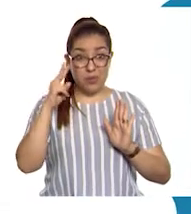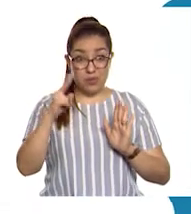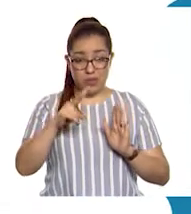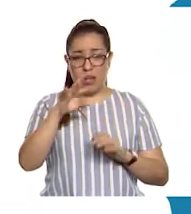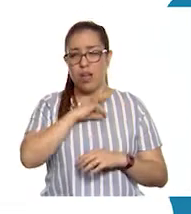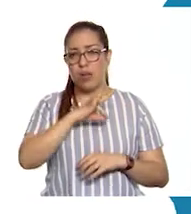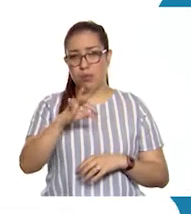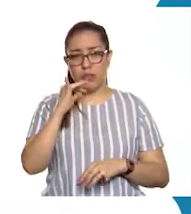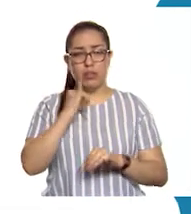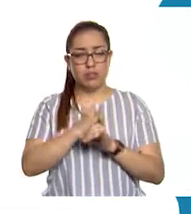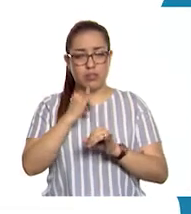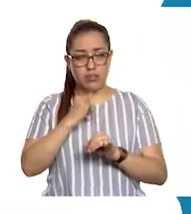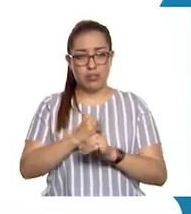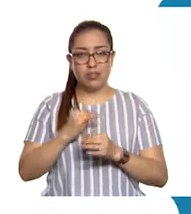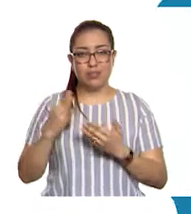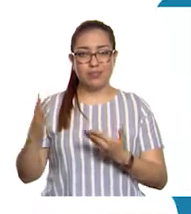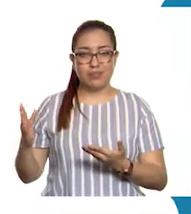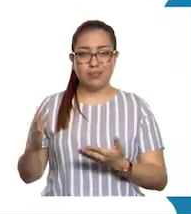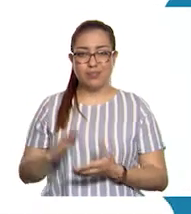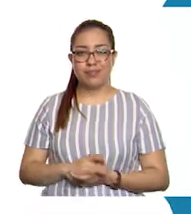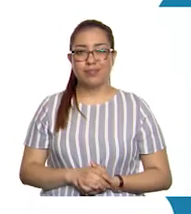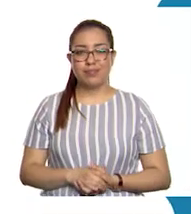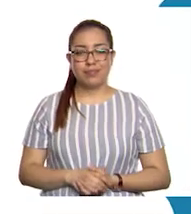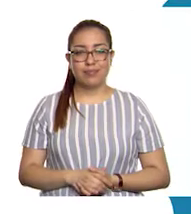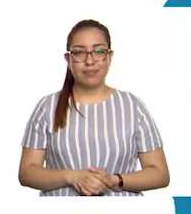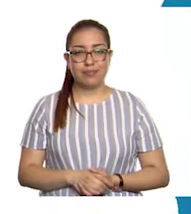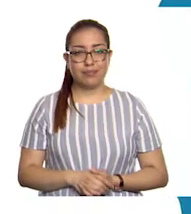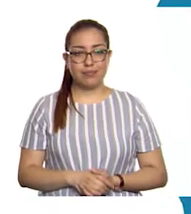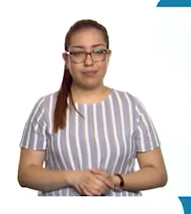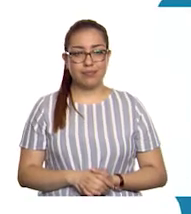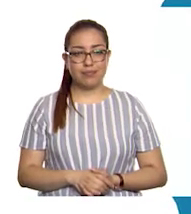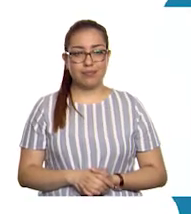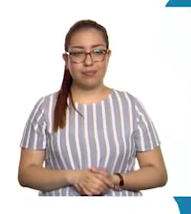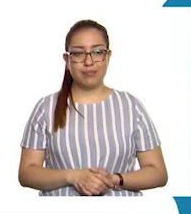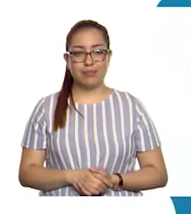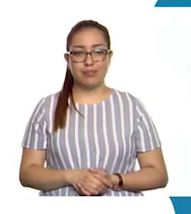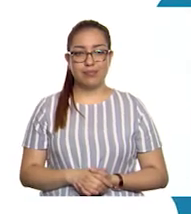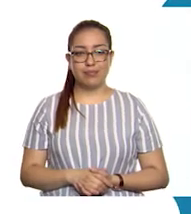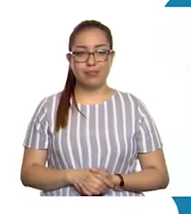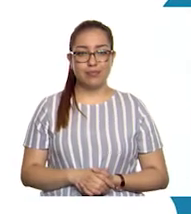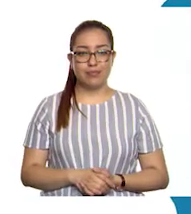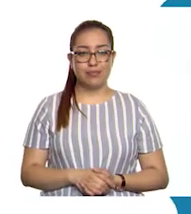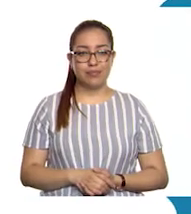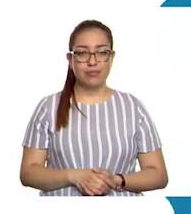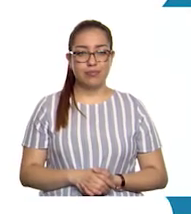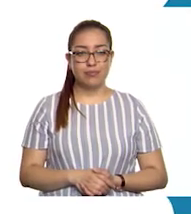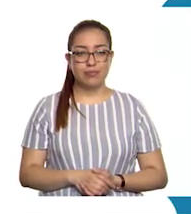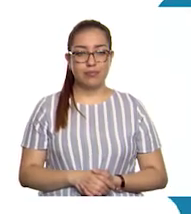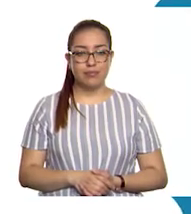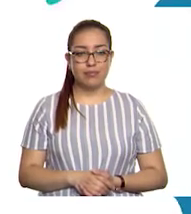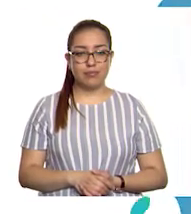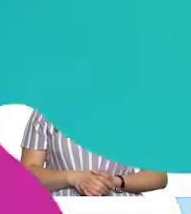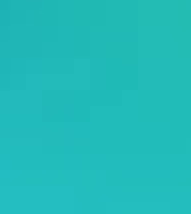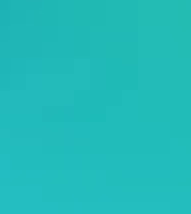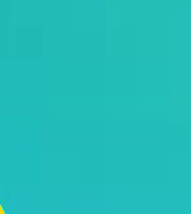puedes encontrar en la siguiente liga. aprendencasa.cep.gob.mx.